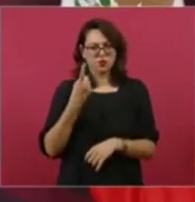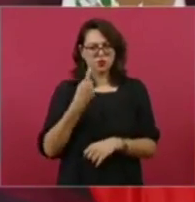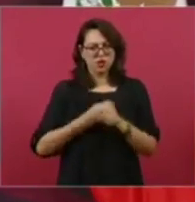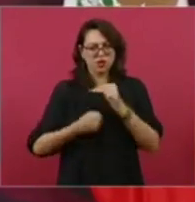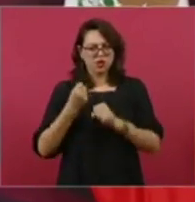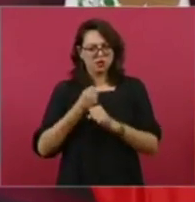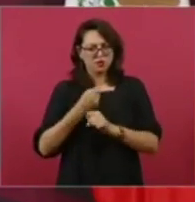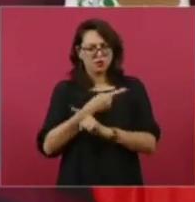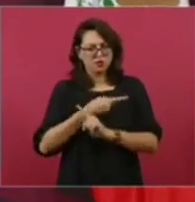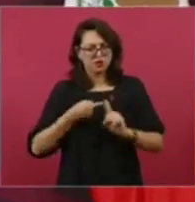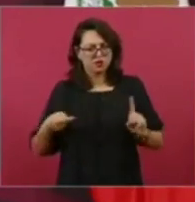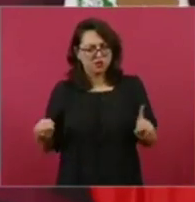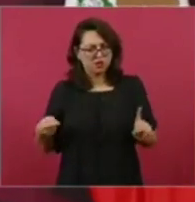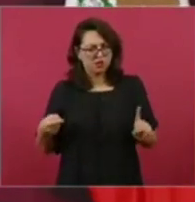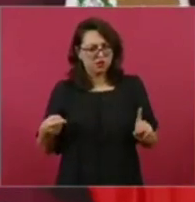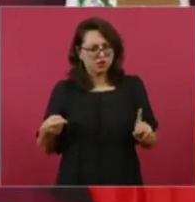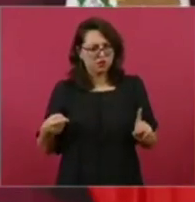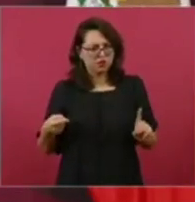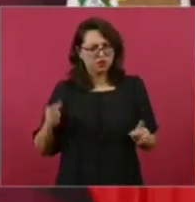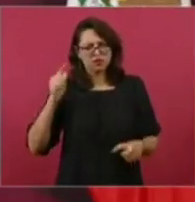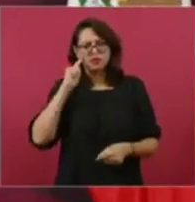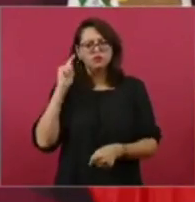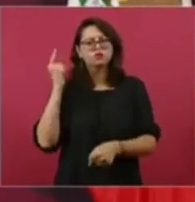cuando empezó la denuncia.